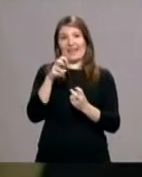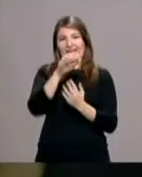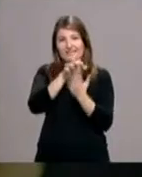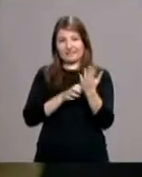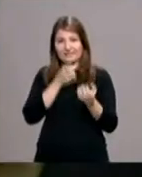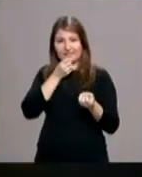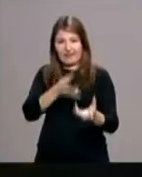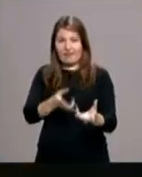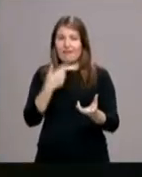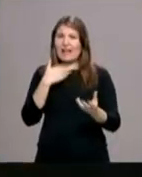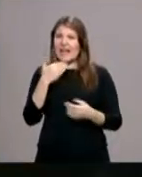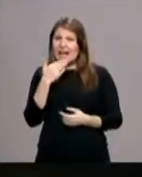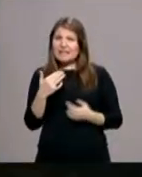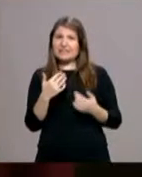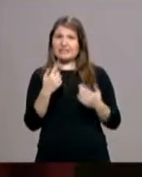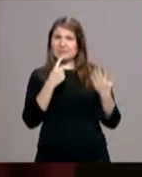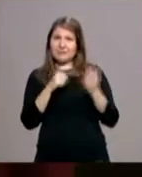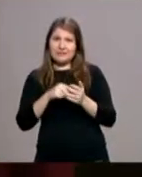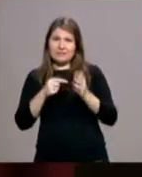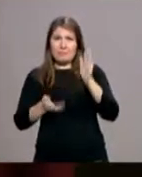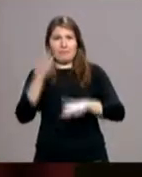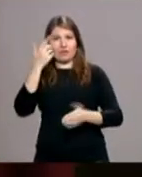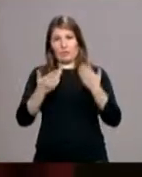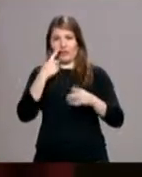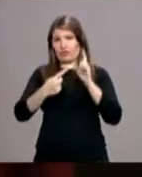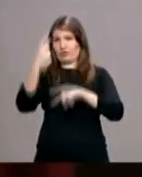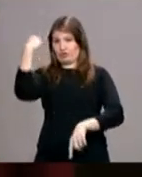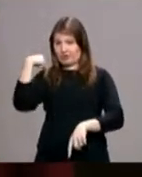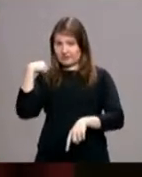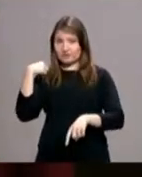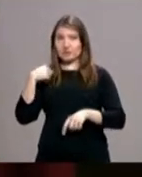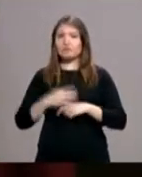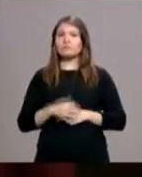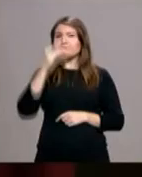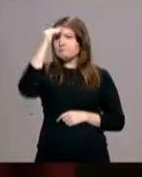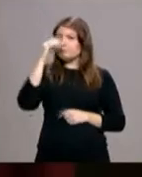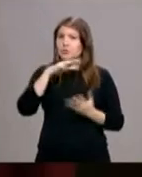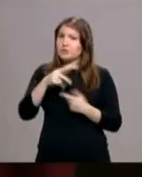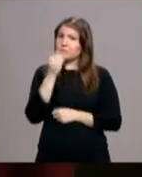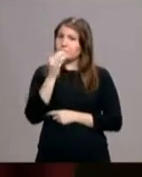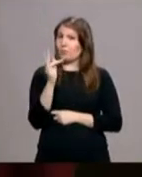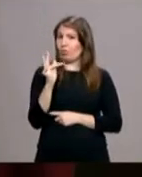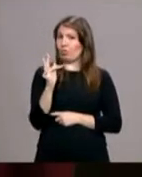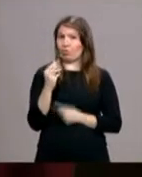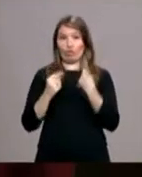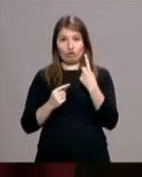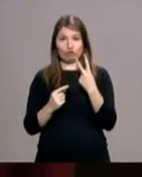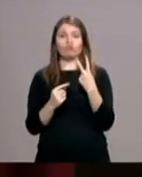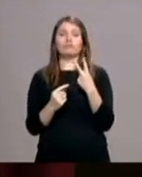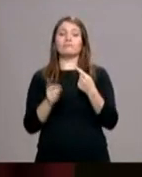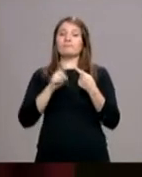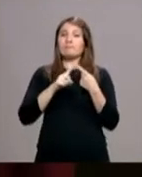declaraciones más que en el año anterior. Yo creo que supone dos buenas noticias. En primer lugar, supone que hubo